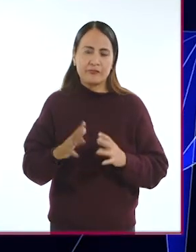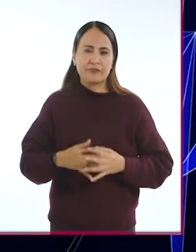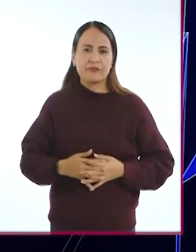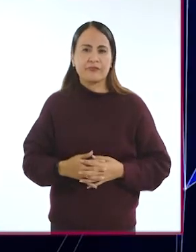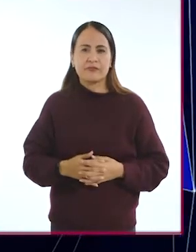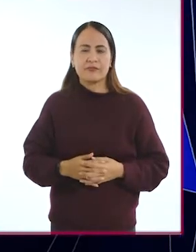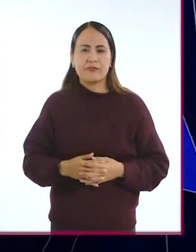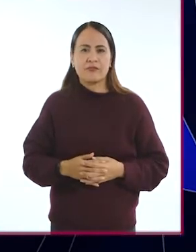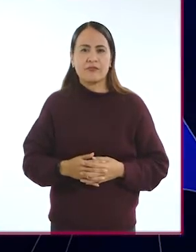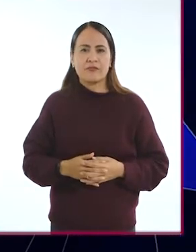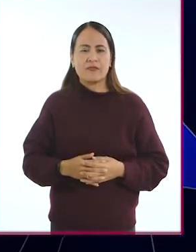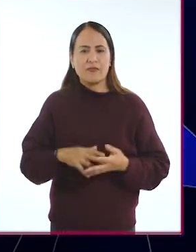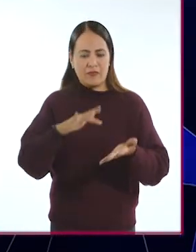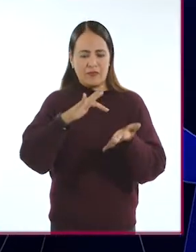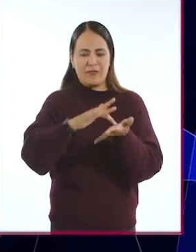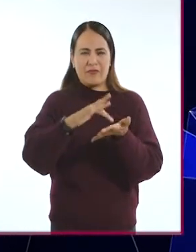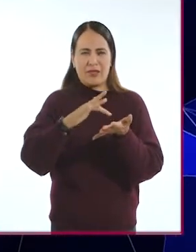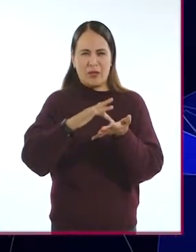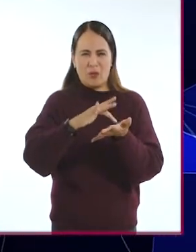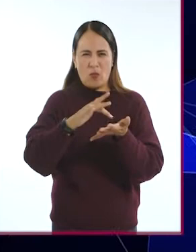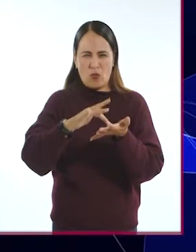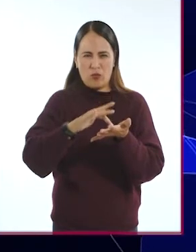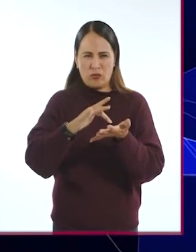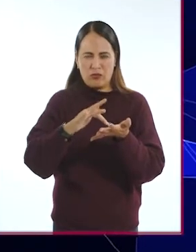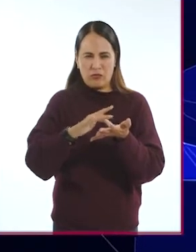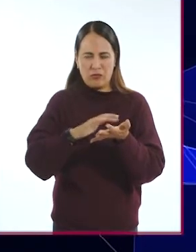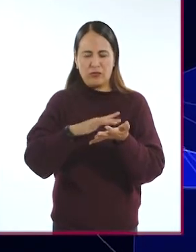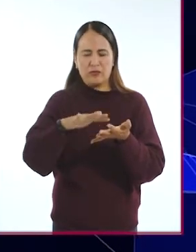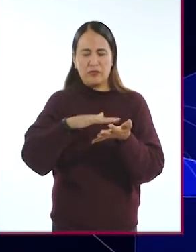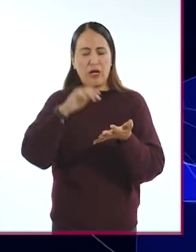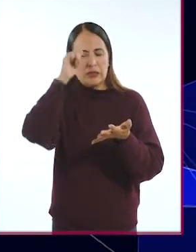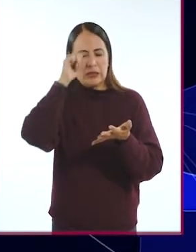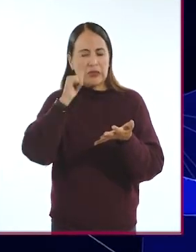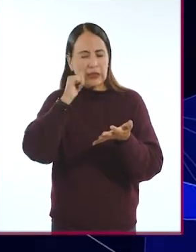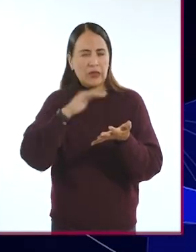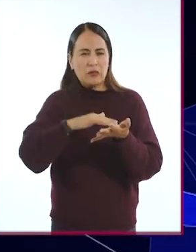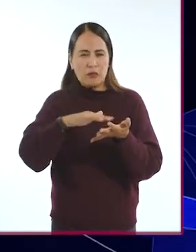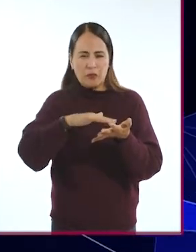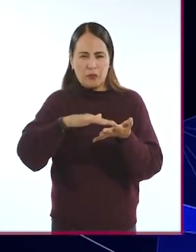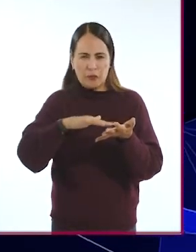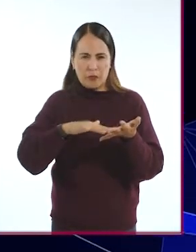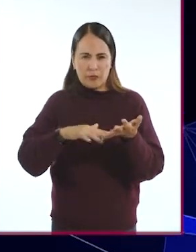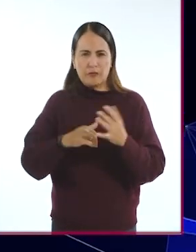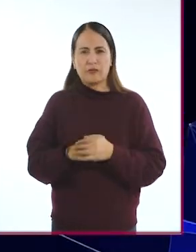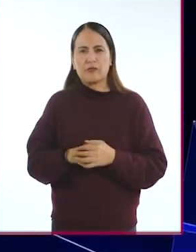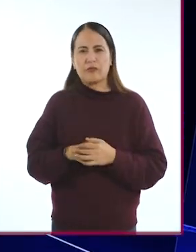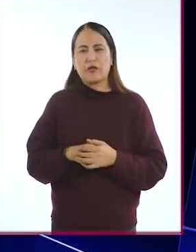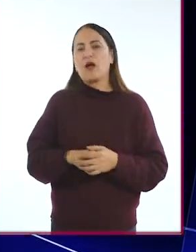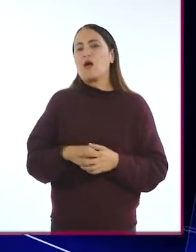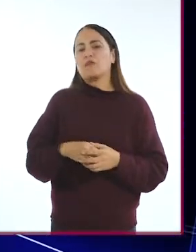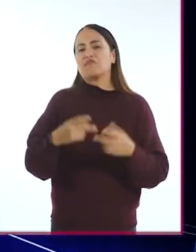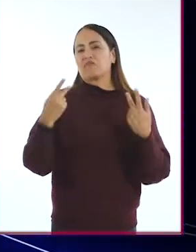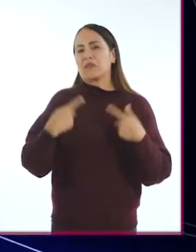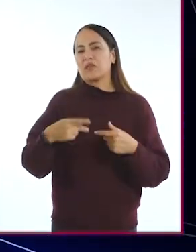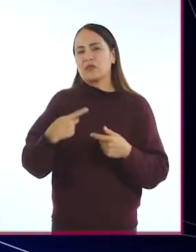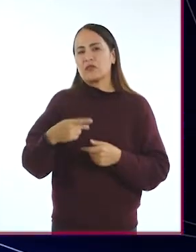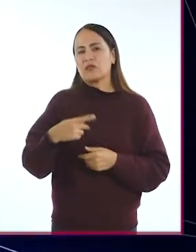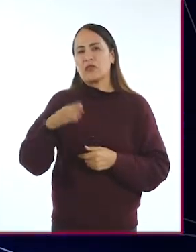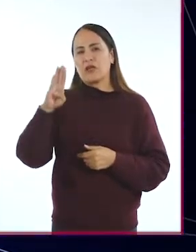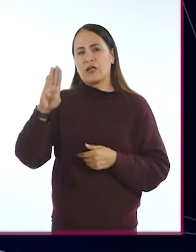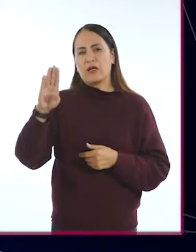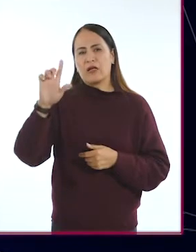Bueno, el lenguaje braille, o braille en francés, es el apellido de